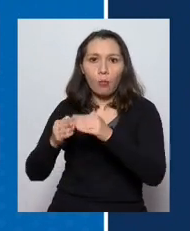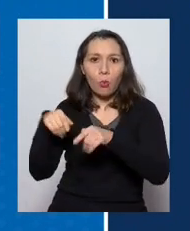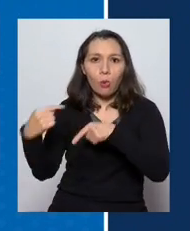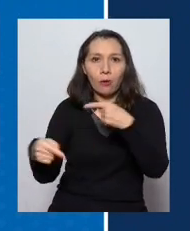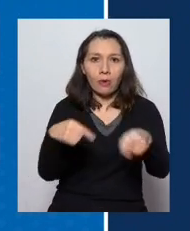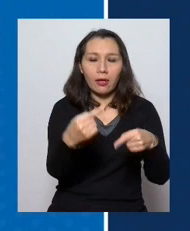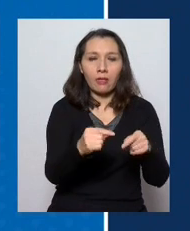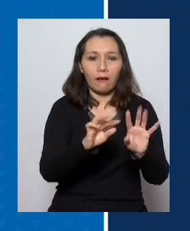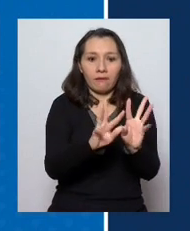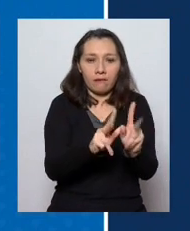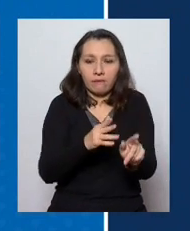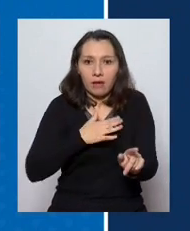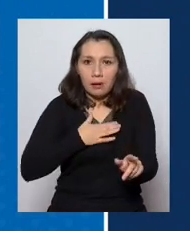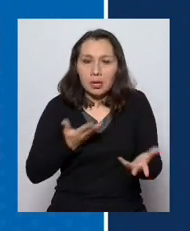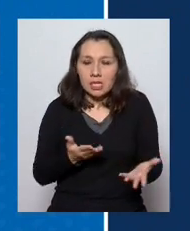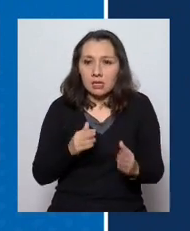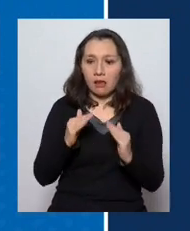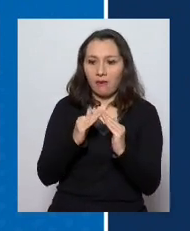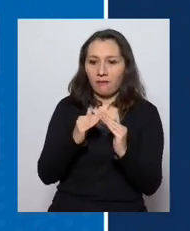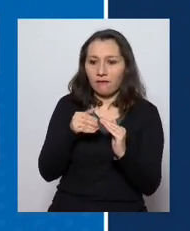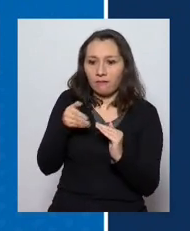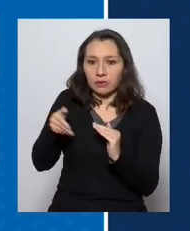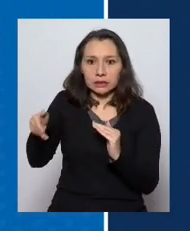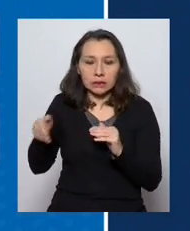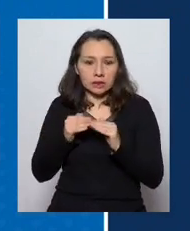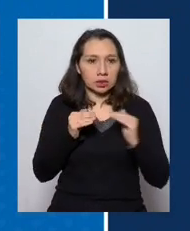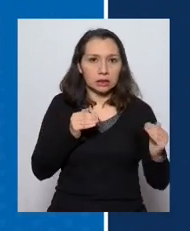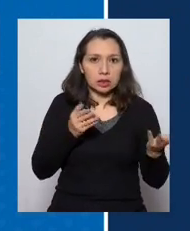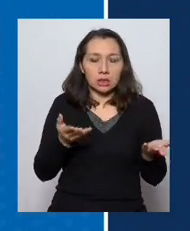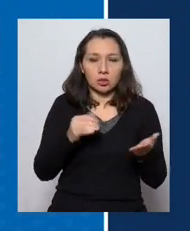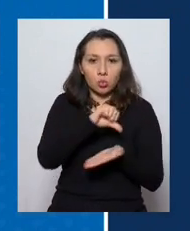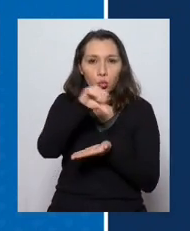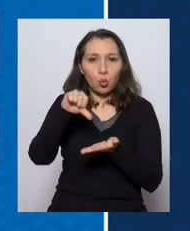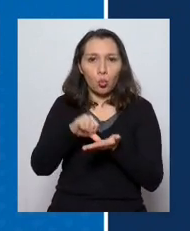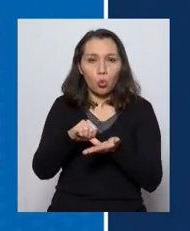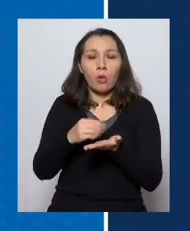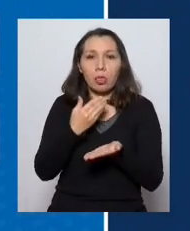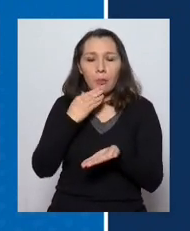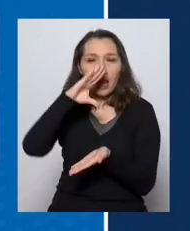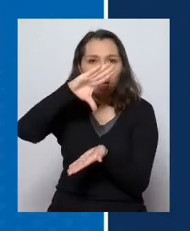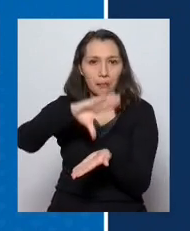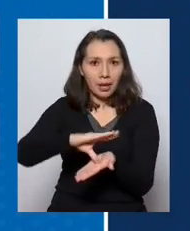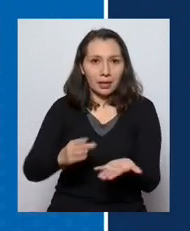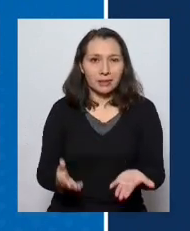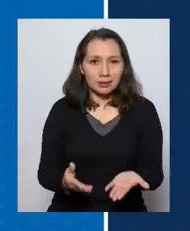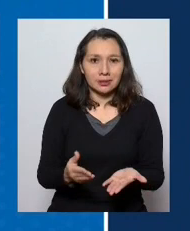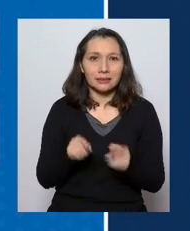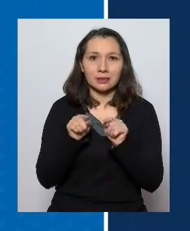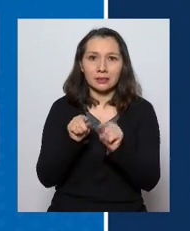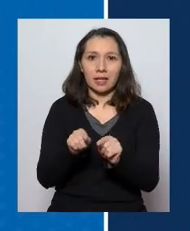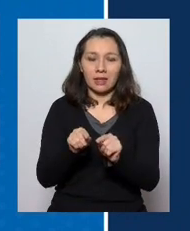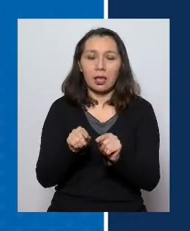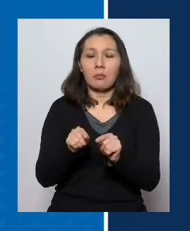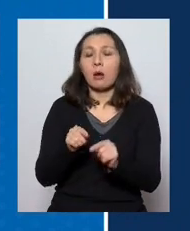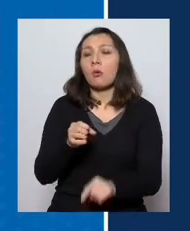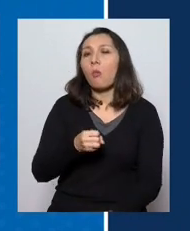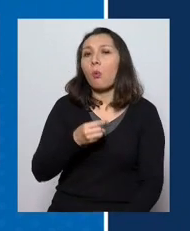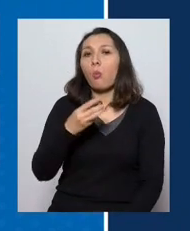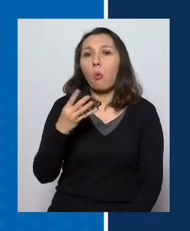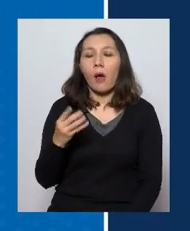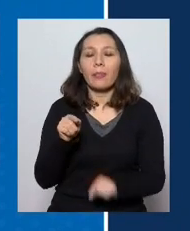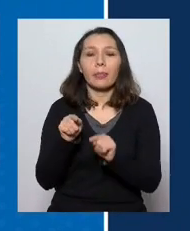En nuestra familia, en nuestros vecinos, y en nuestra ciudad, y en nuestro país. En cuanto a la cantidad